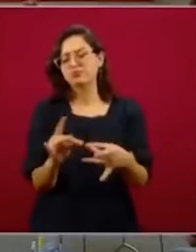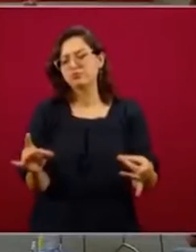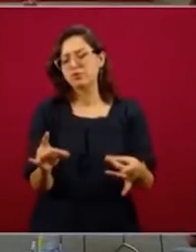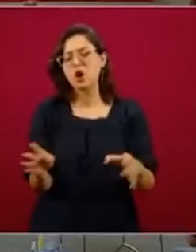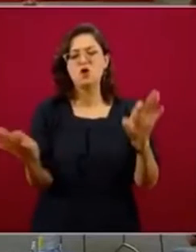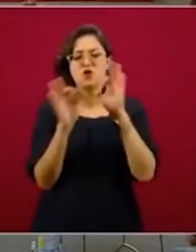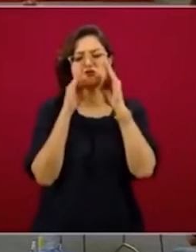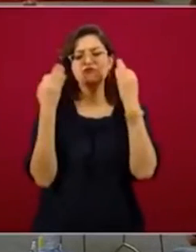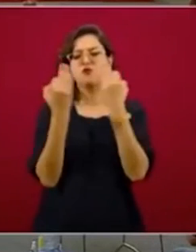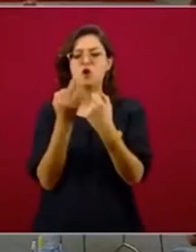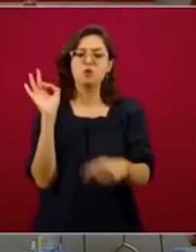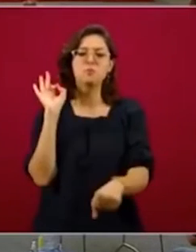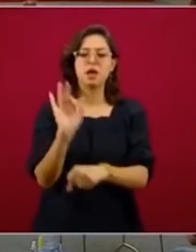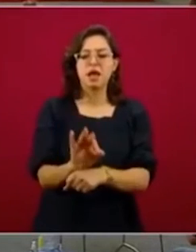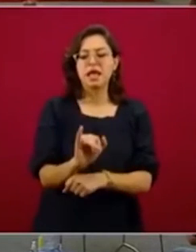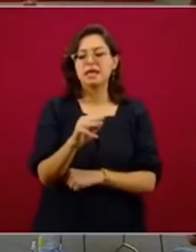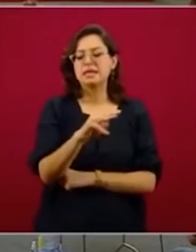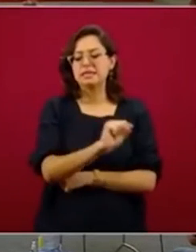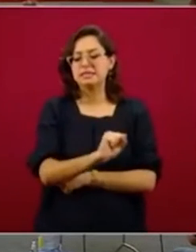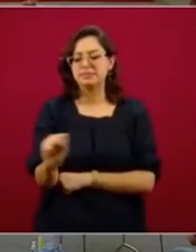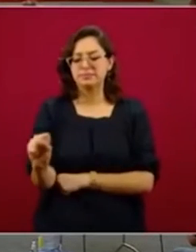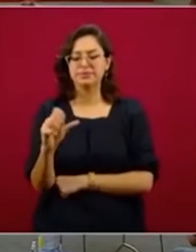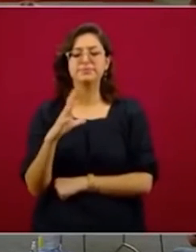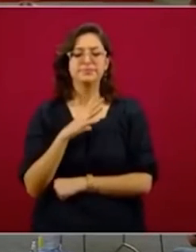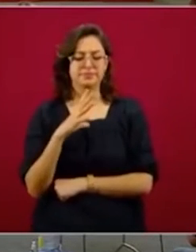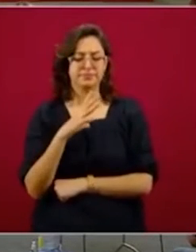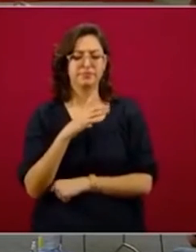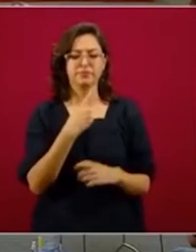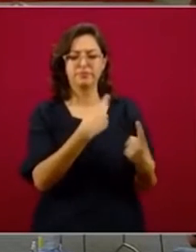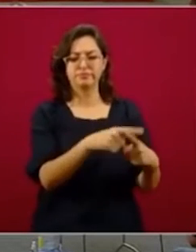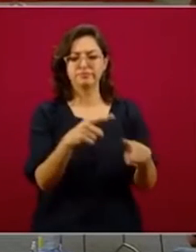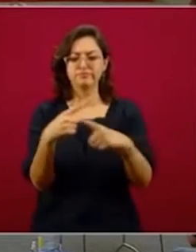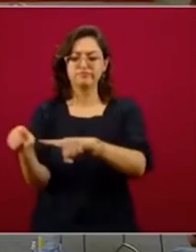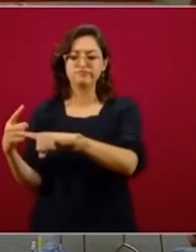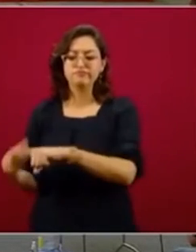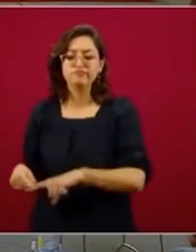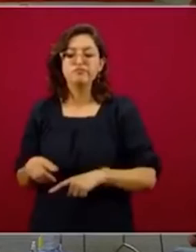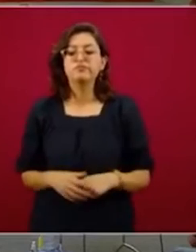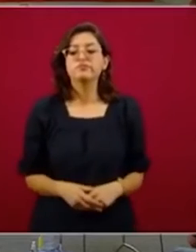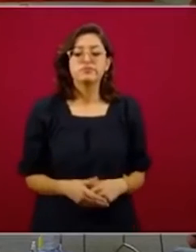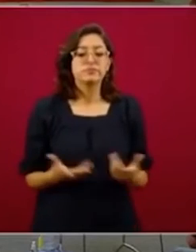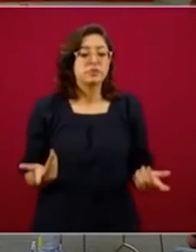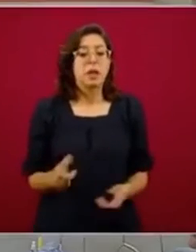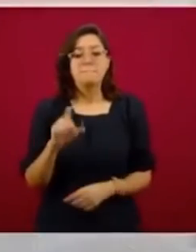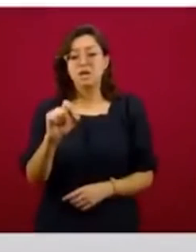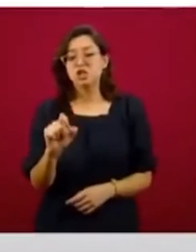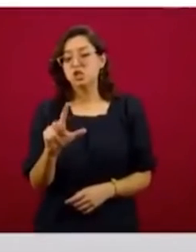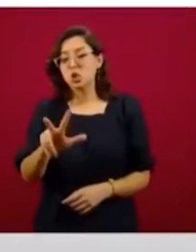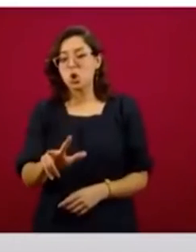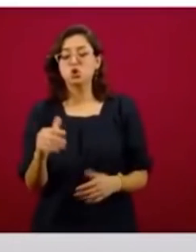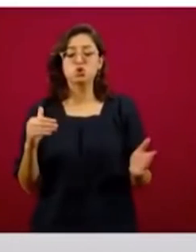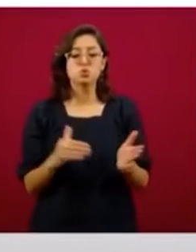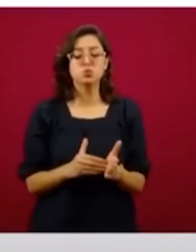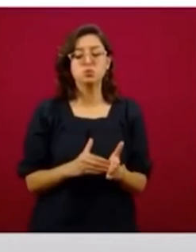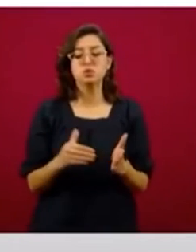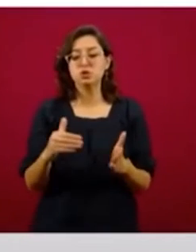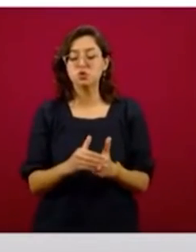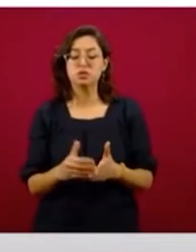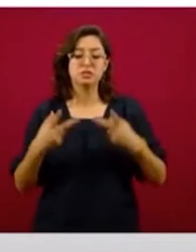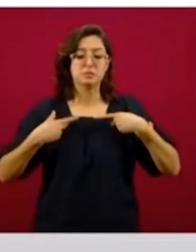¿Qué modalidades de aseguramiento tiene el IMSS? Como ustedes saben, el IMSS asegura de manera directa a más de 28 millones de